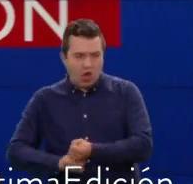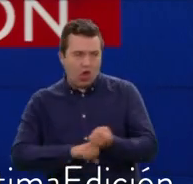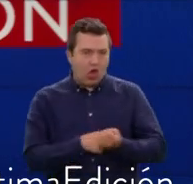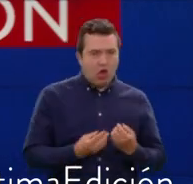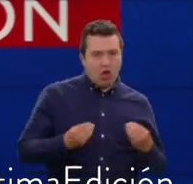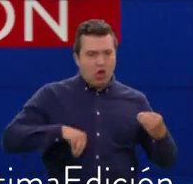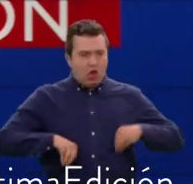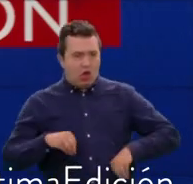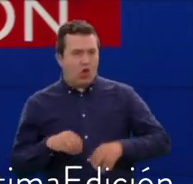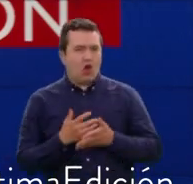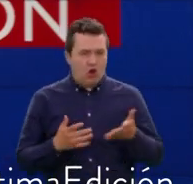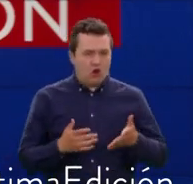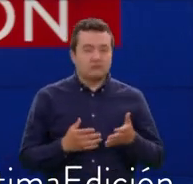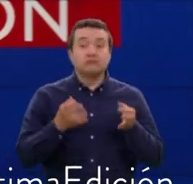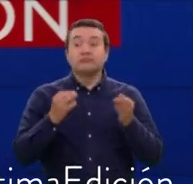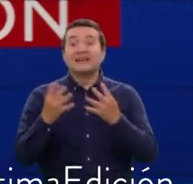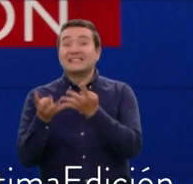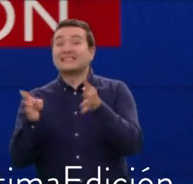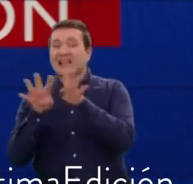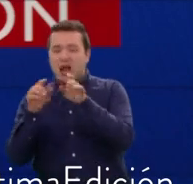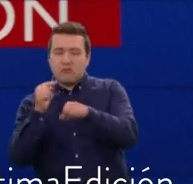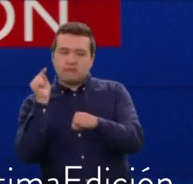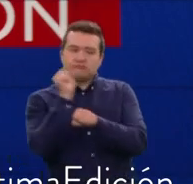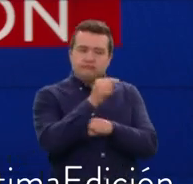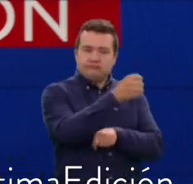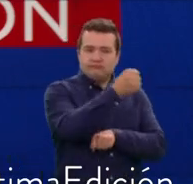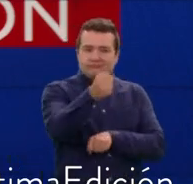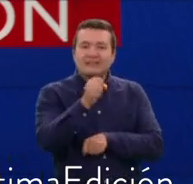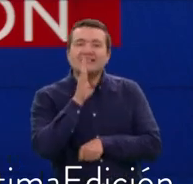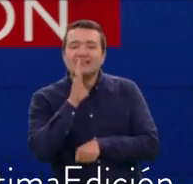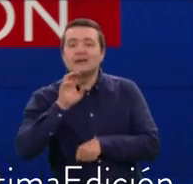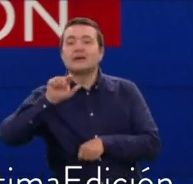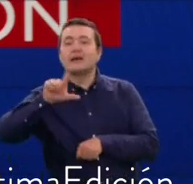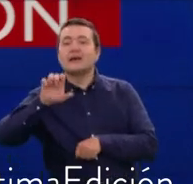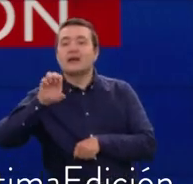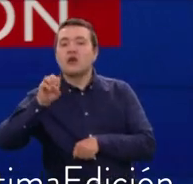ante el Senado el expresidente de la Corte Suprema de Justicia, Leonidas Bustos.